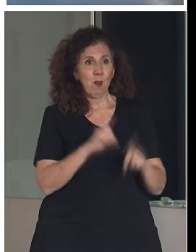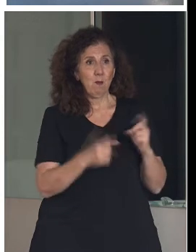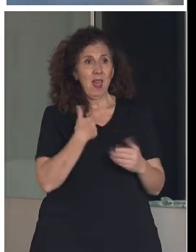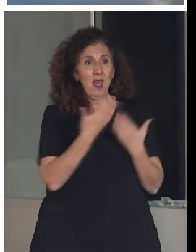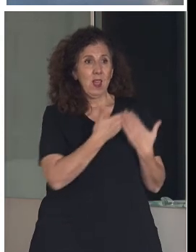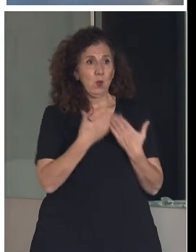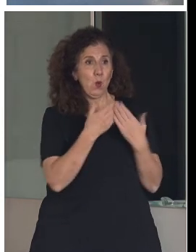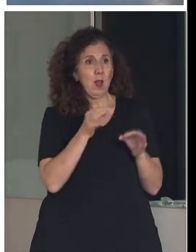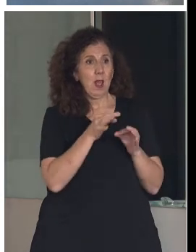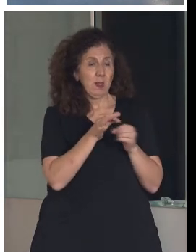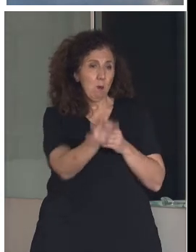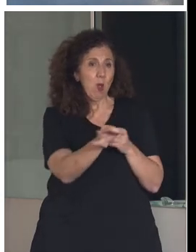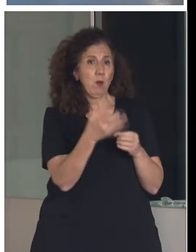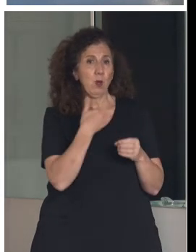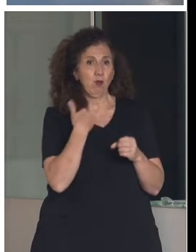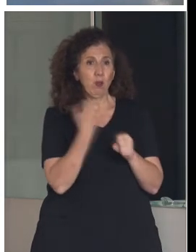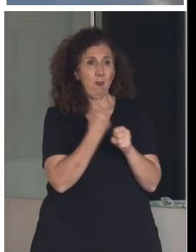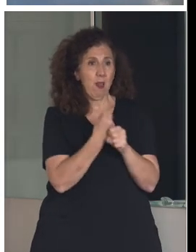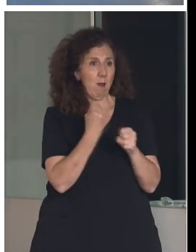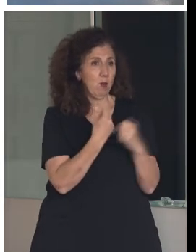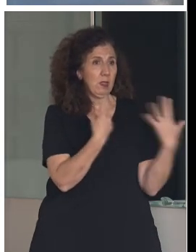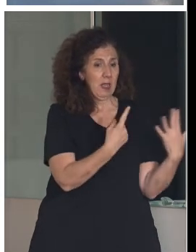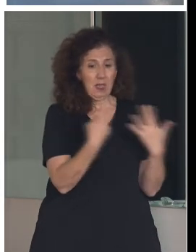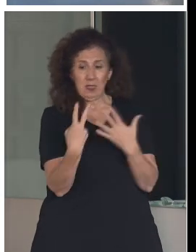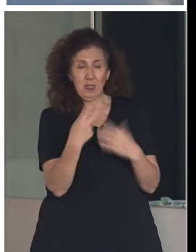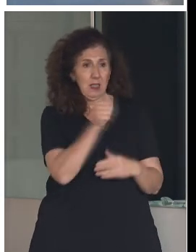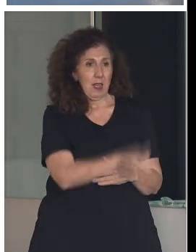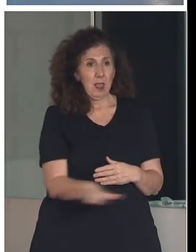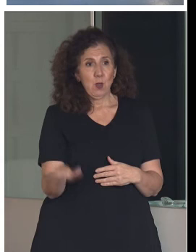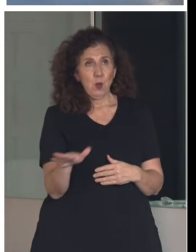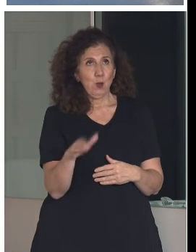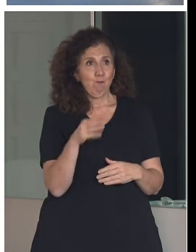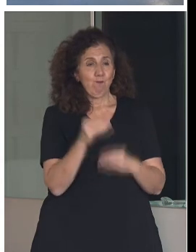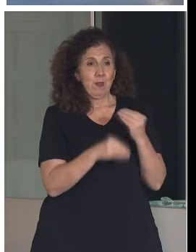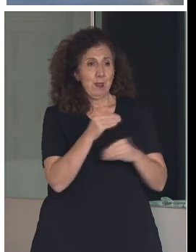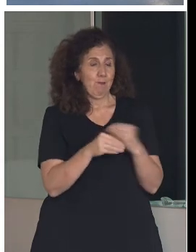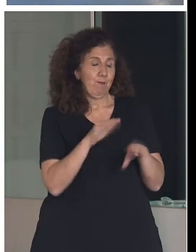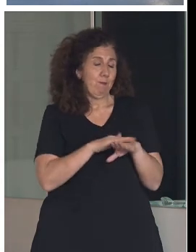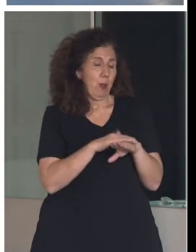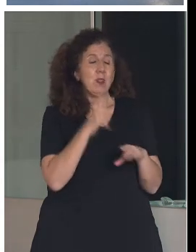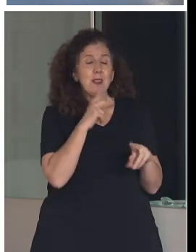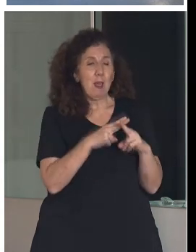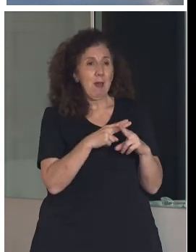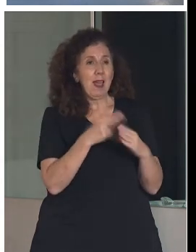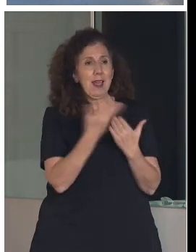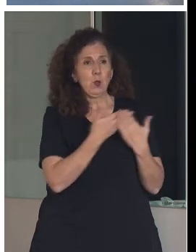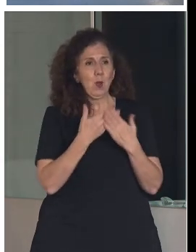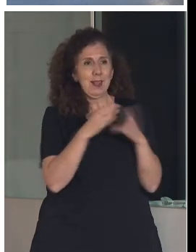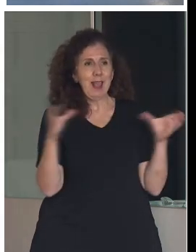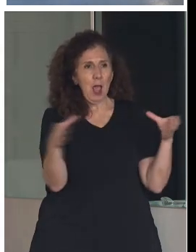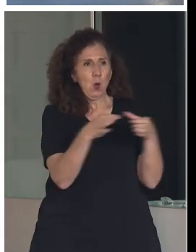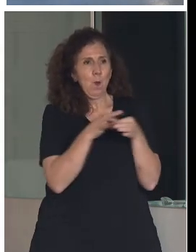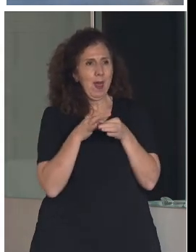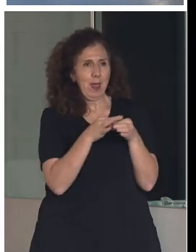alumnos, siete, son escuelas rurales agrupadas y son escuelas de aula